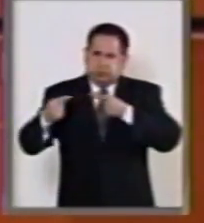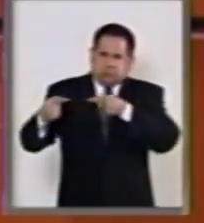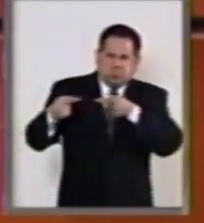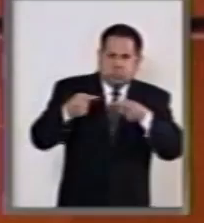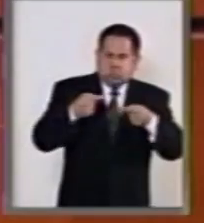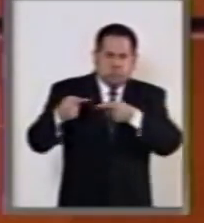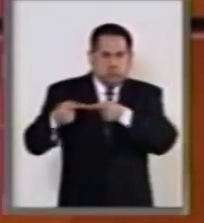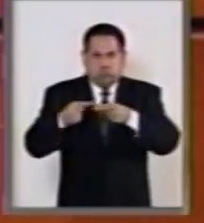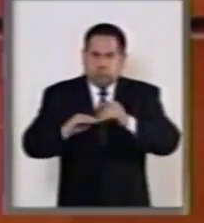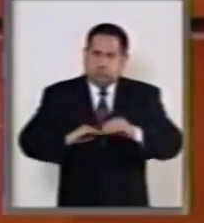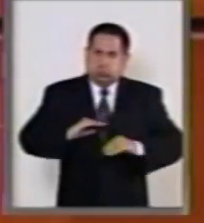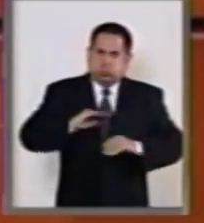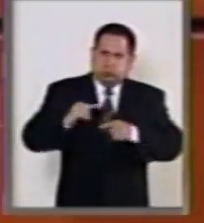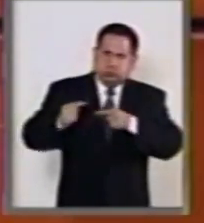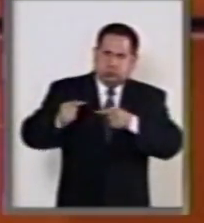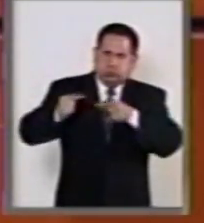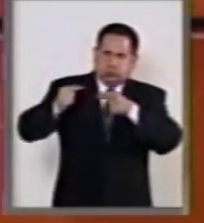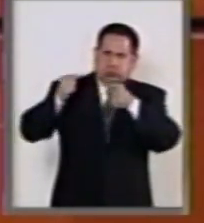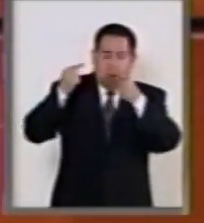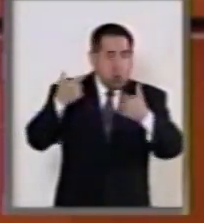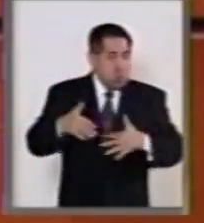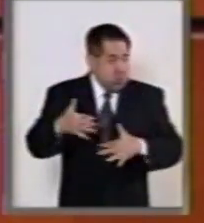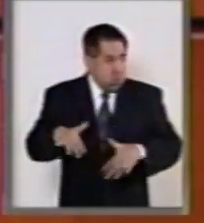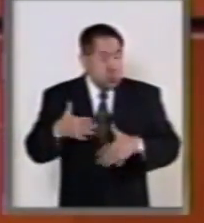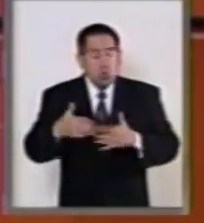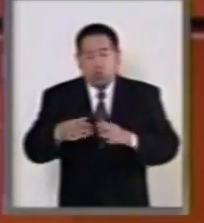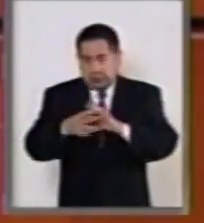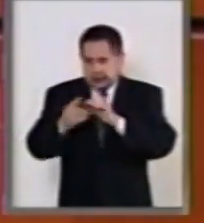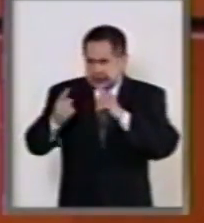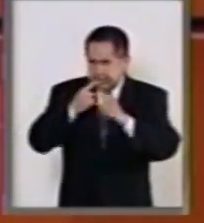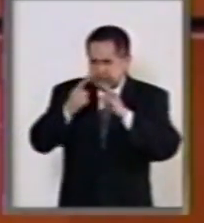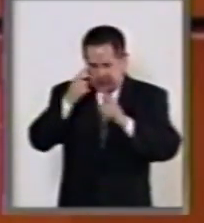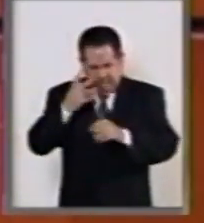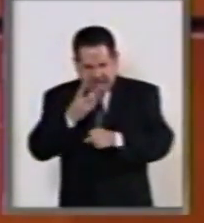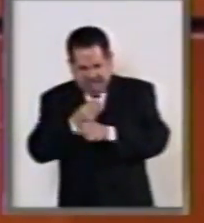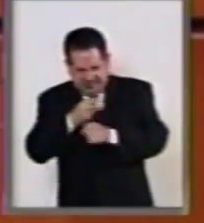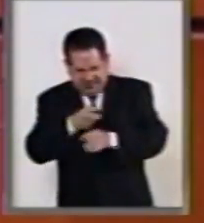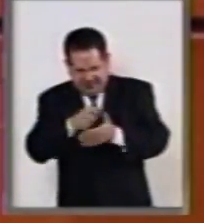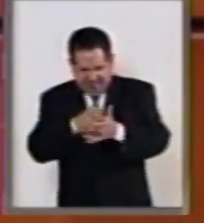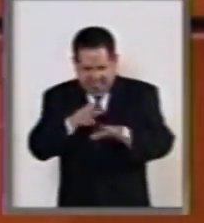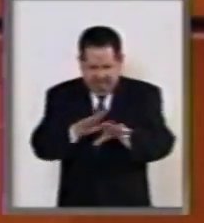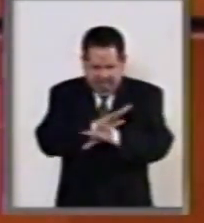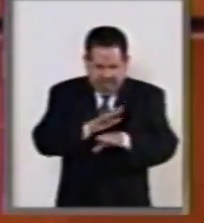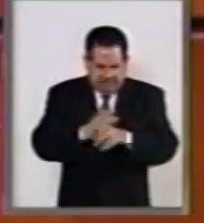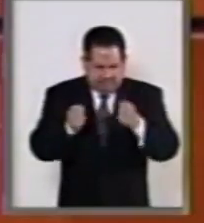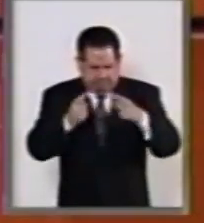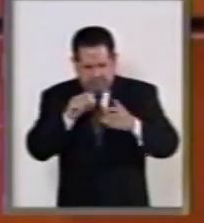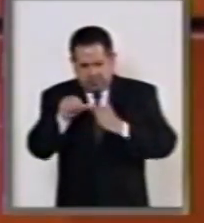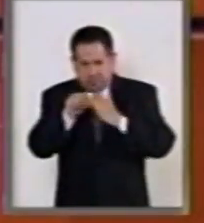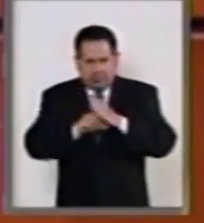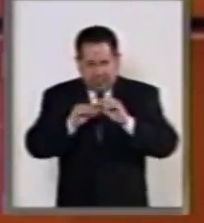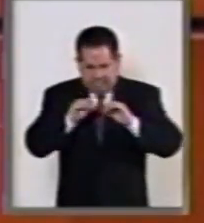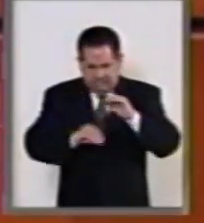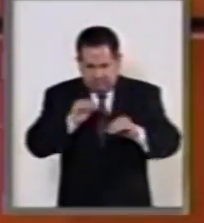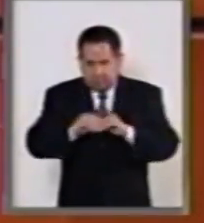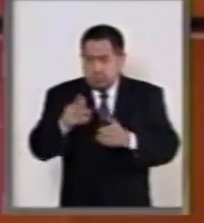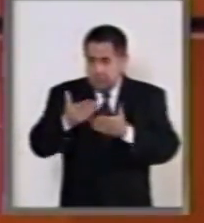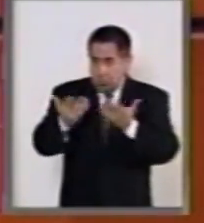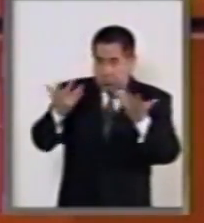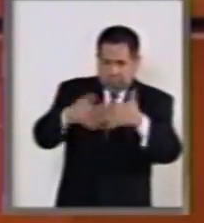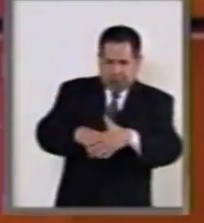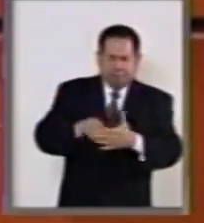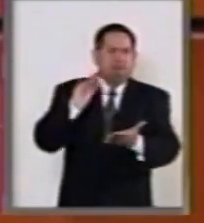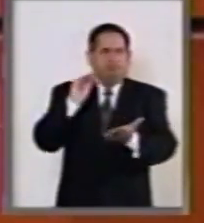prácticamente que llevaron a ajustes en la redacción de algunos de estos artículos que hoy están integrados